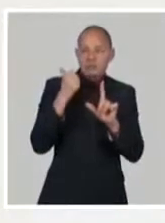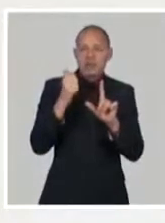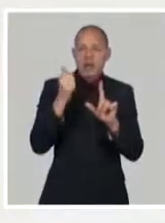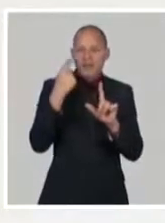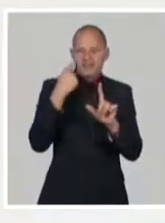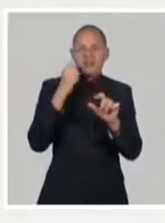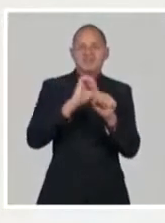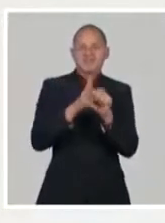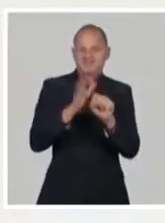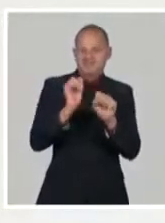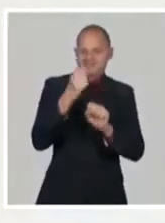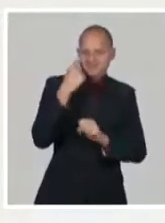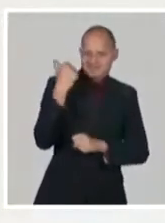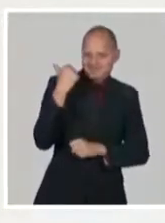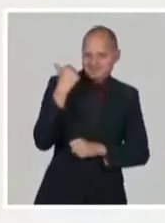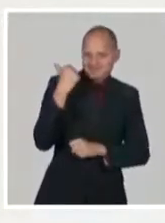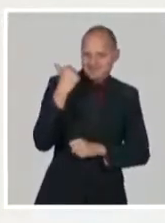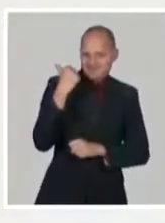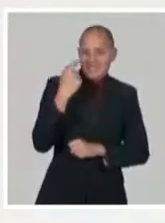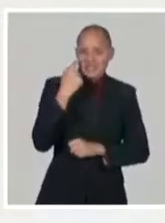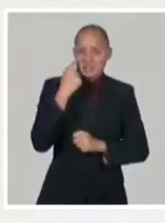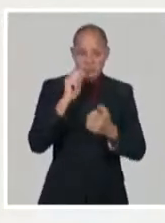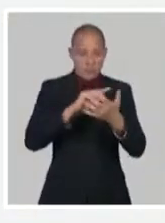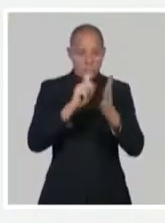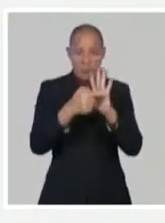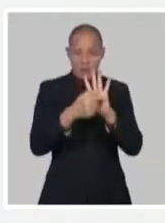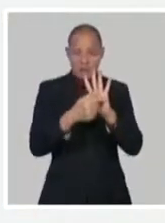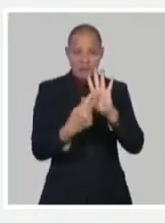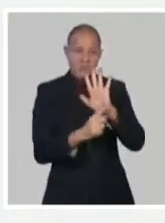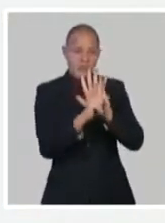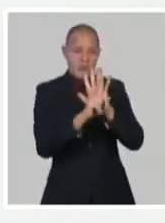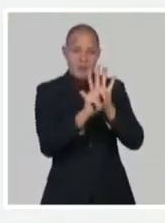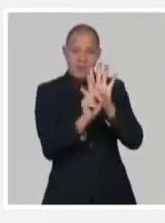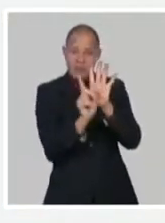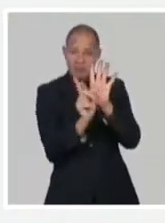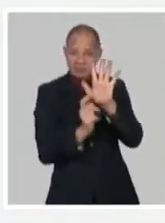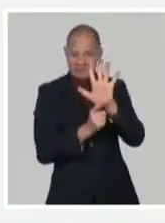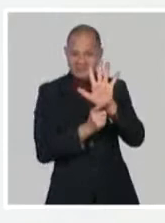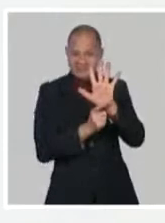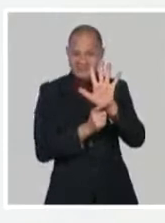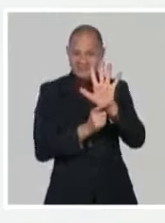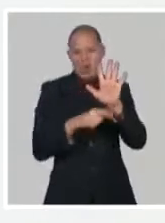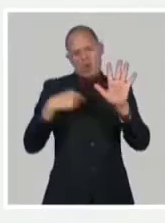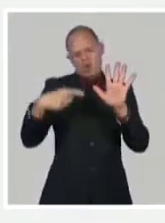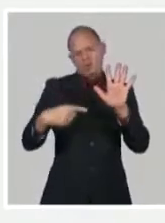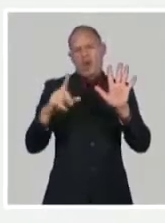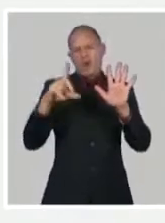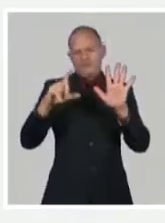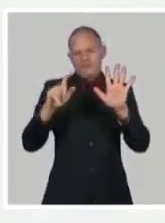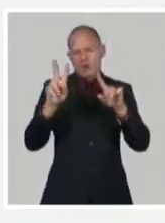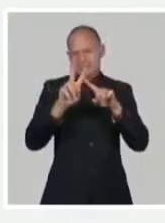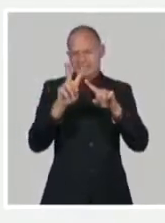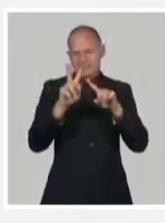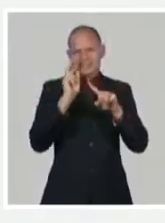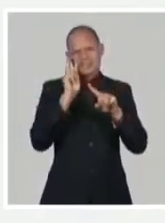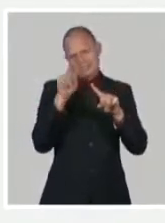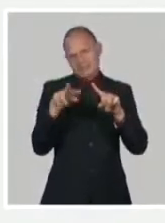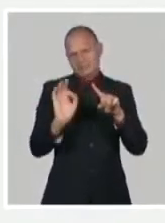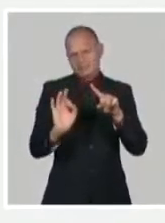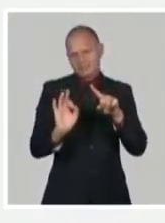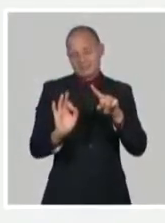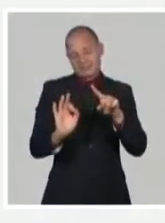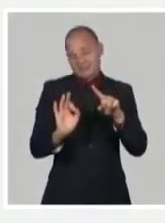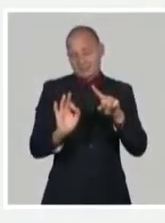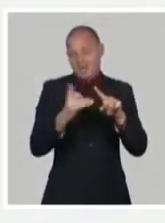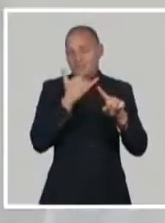teníamos. Este es el, pueden ver el virus, ¿no? Que lo vemos todos los días en la televisión, el virus este que ha causado tanto